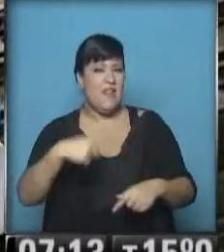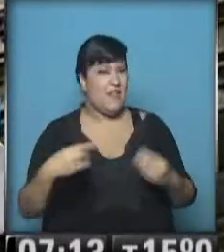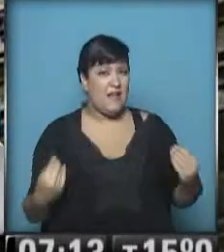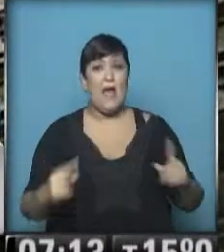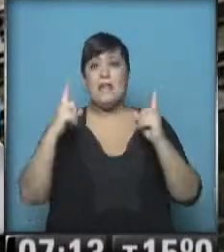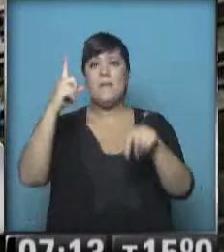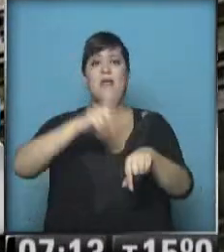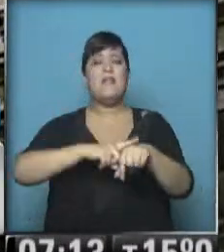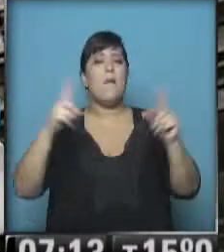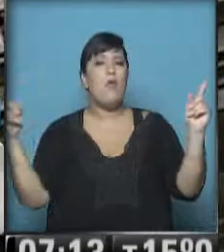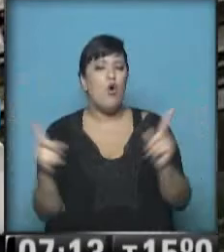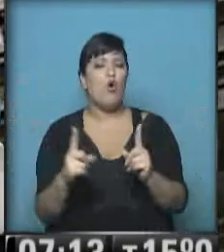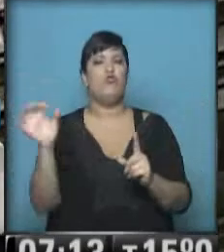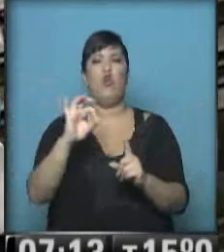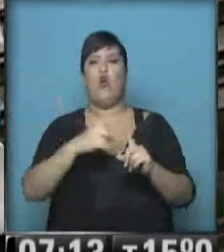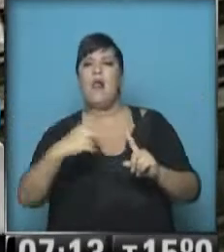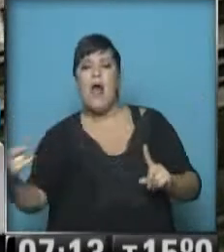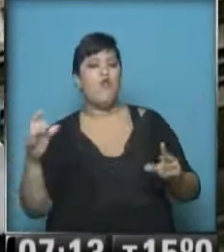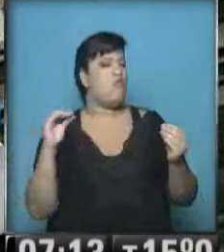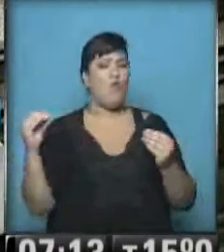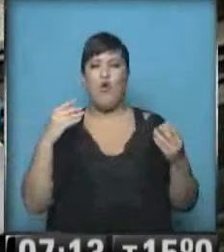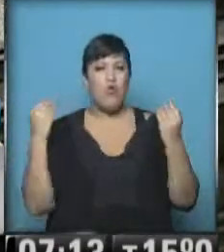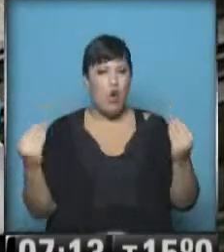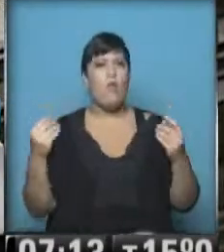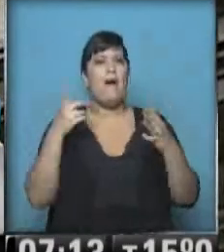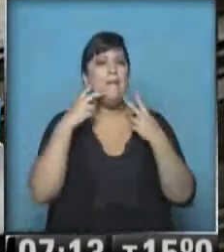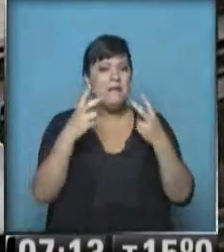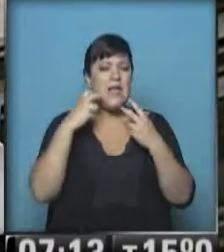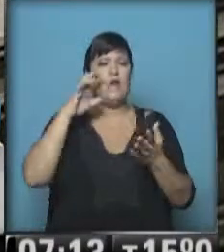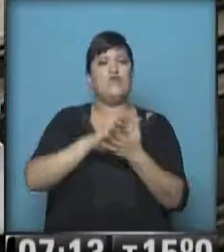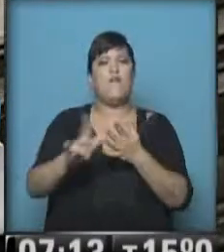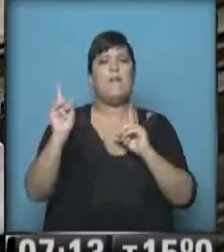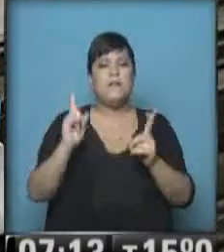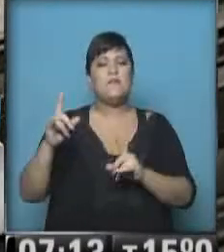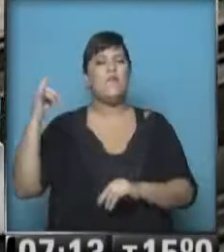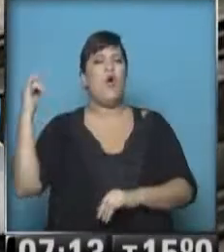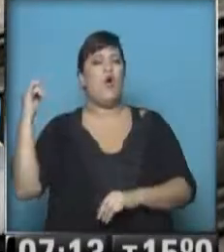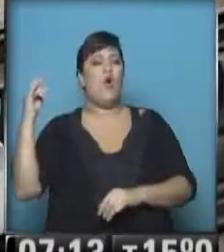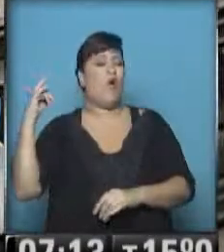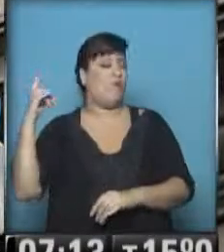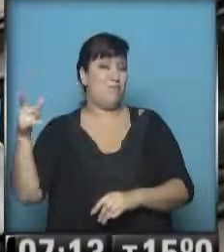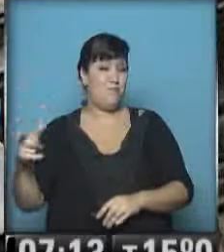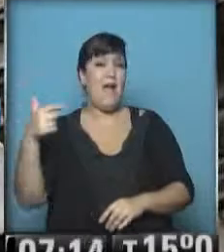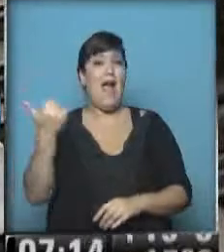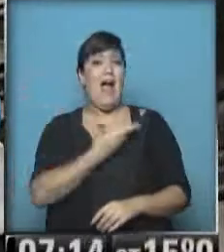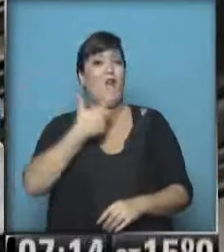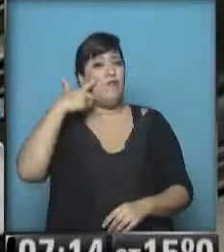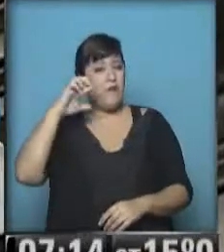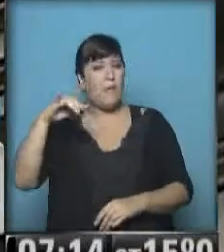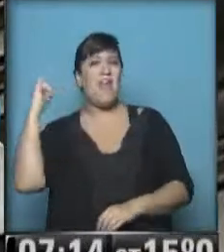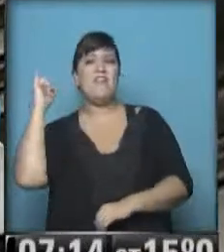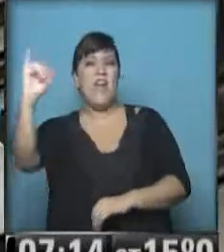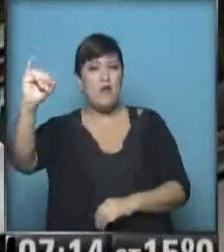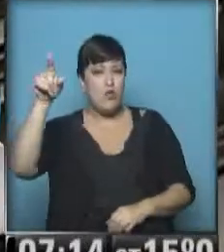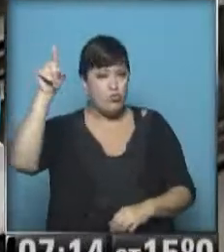tiempos que va a tener el Parlamento para investigar las denuncias que ha presentado la AFIP ante